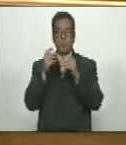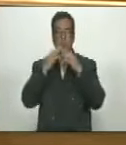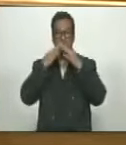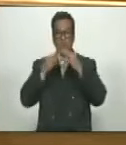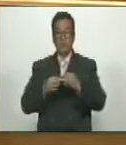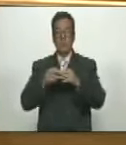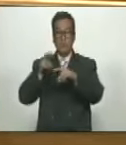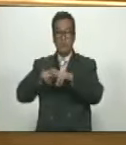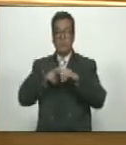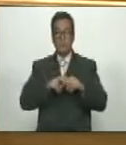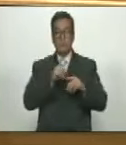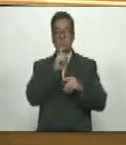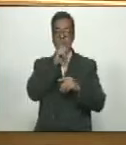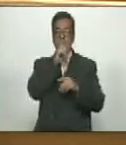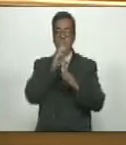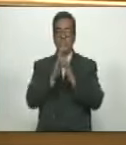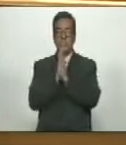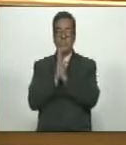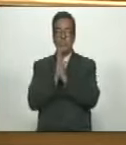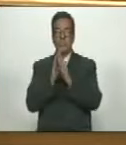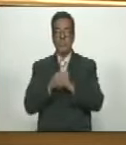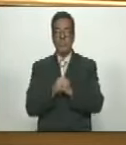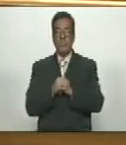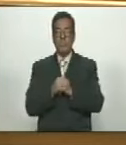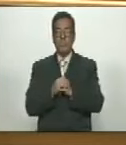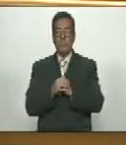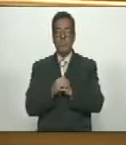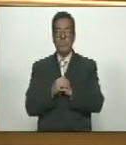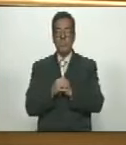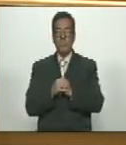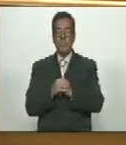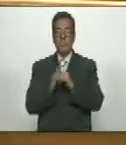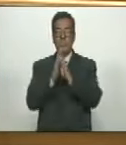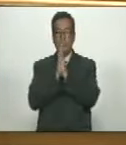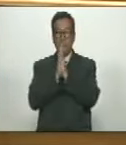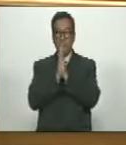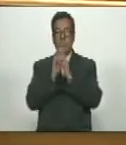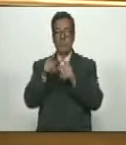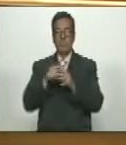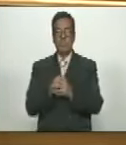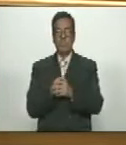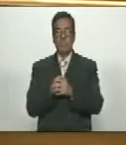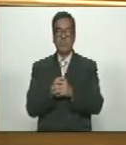que tomen asiento y guarden silencio. Por favor. Se los pido, por favor.